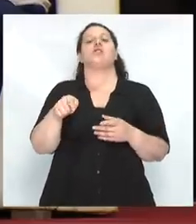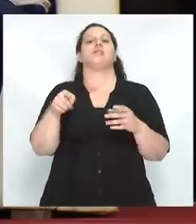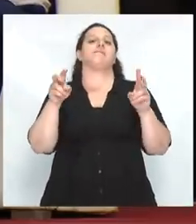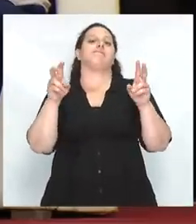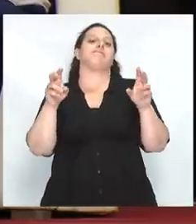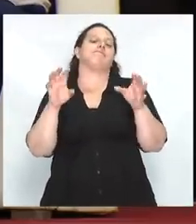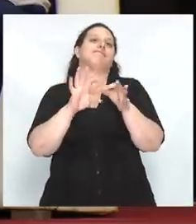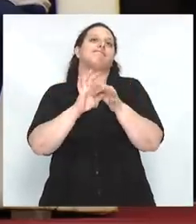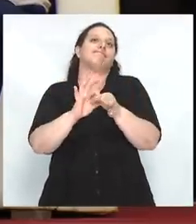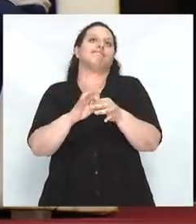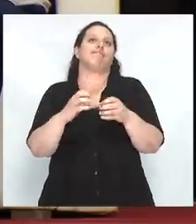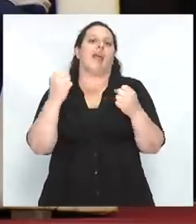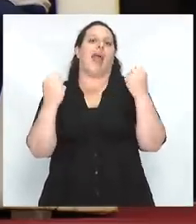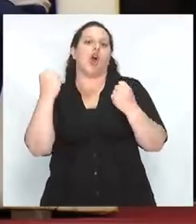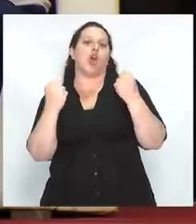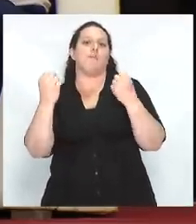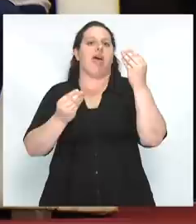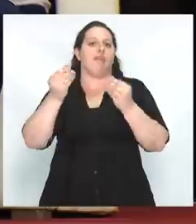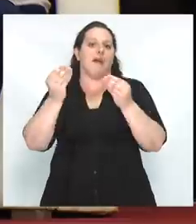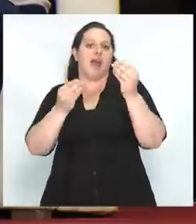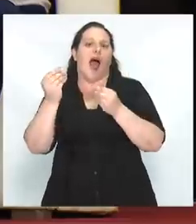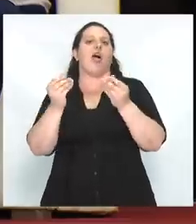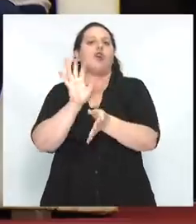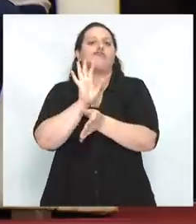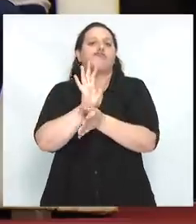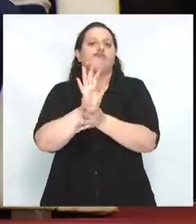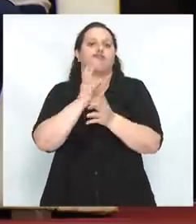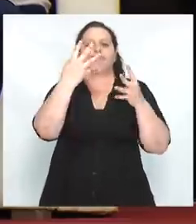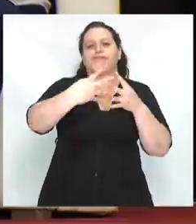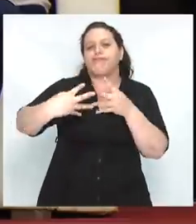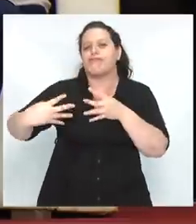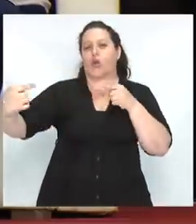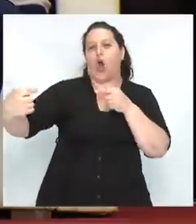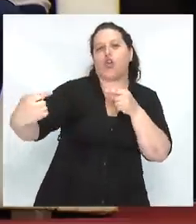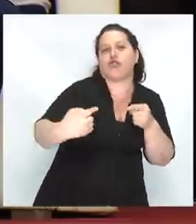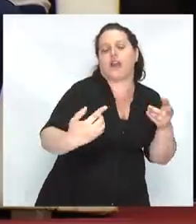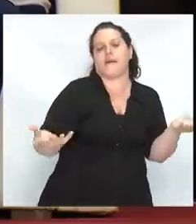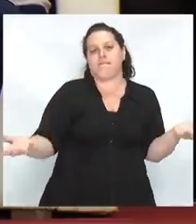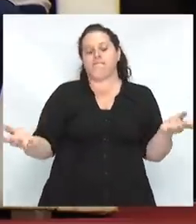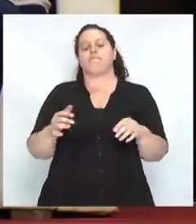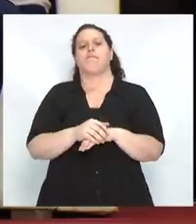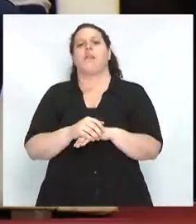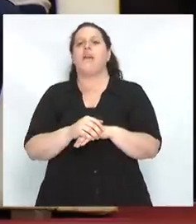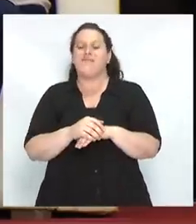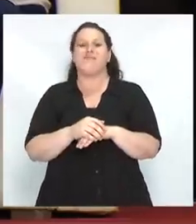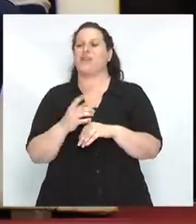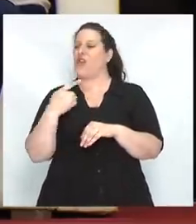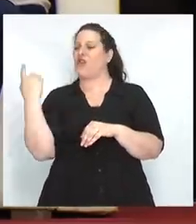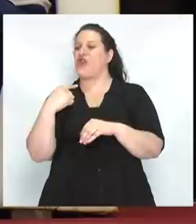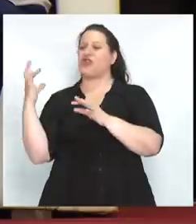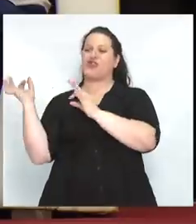sociedad de mercado, de todos contra todos. Entonces, la primera idea central es entender que hemos llegado hasta aquí cooperando.